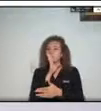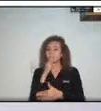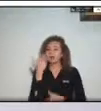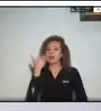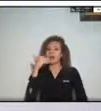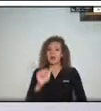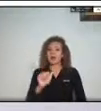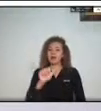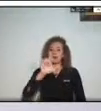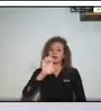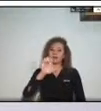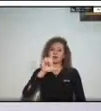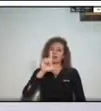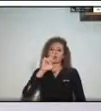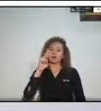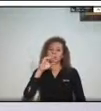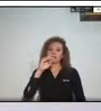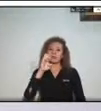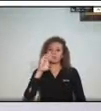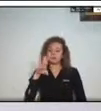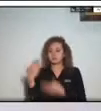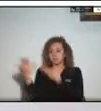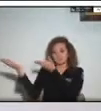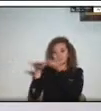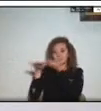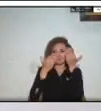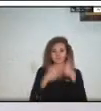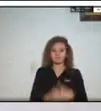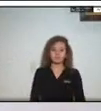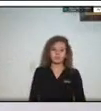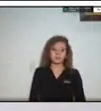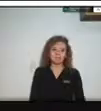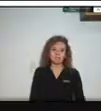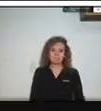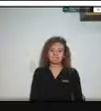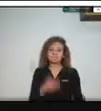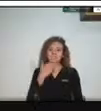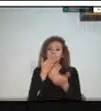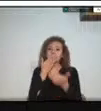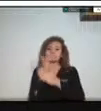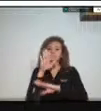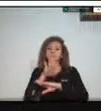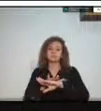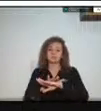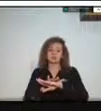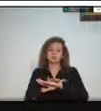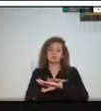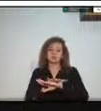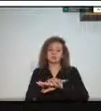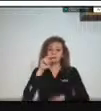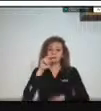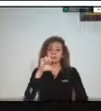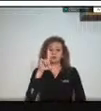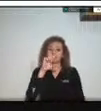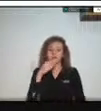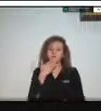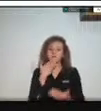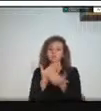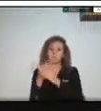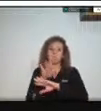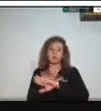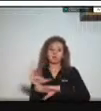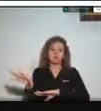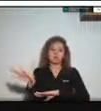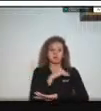Puerto tiene usted la palabra buenas tardes Nelson buenas tardes a todos los presentes